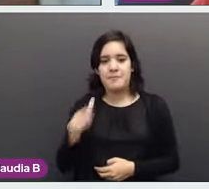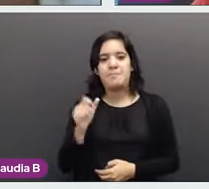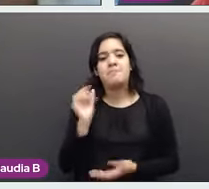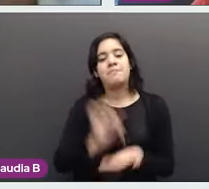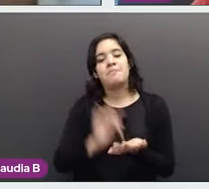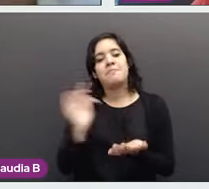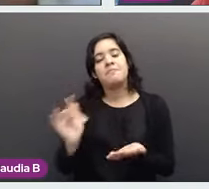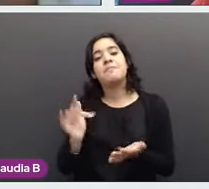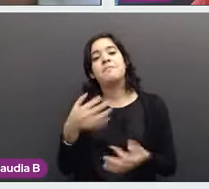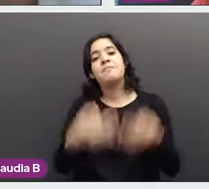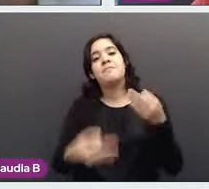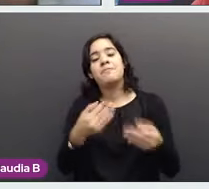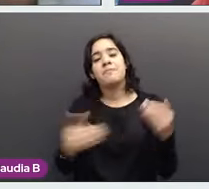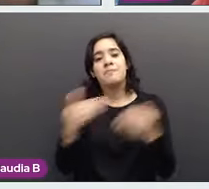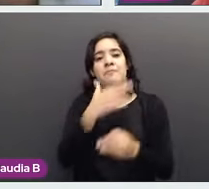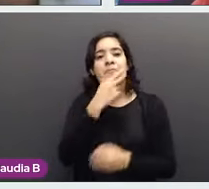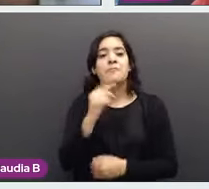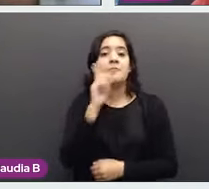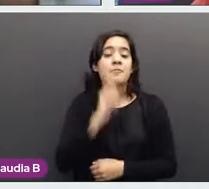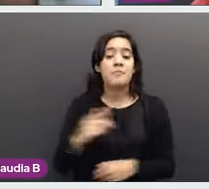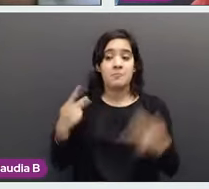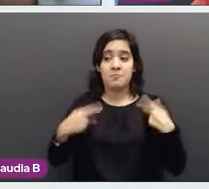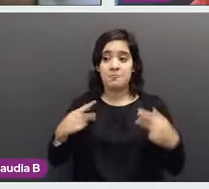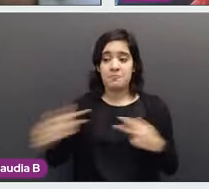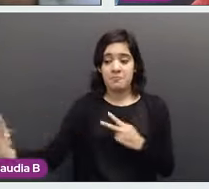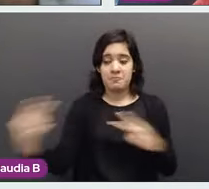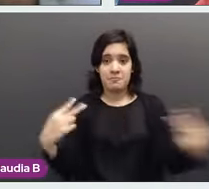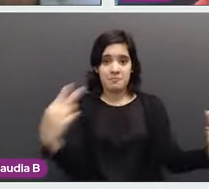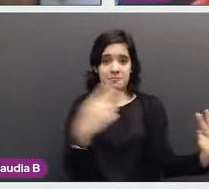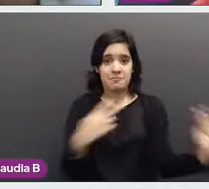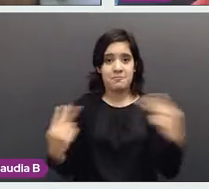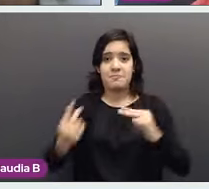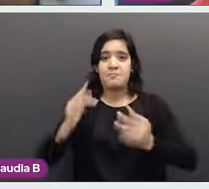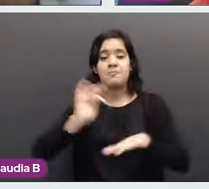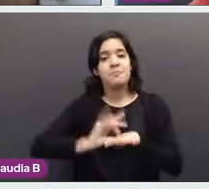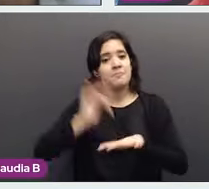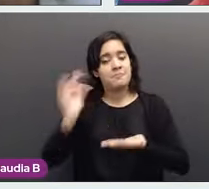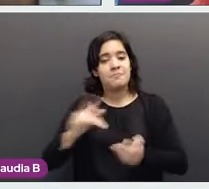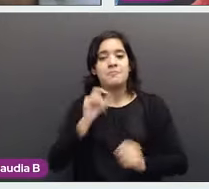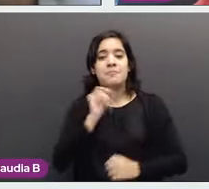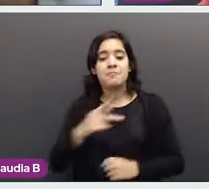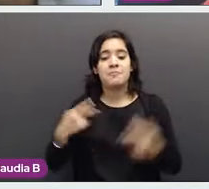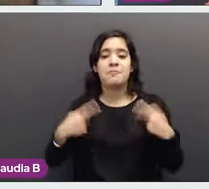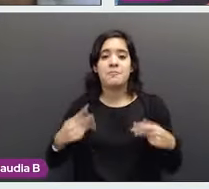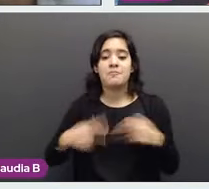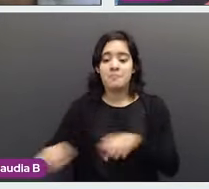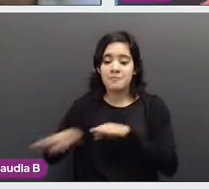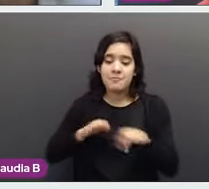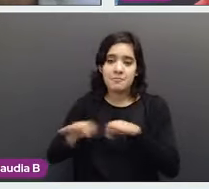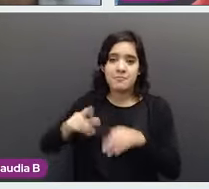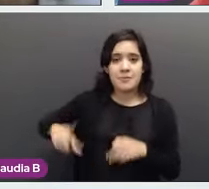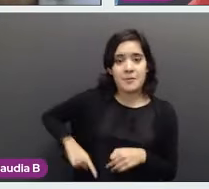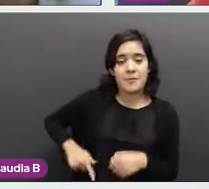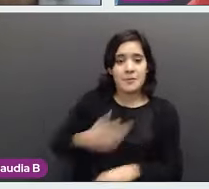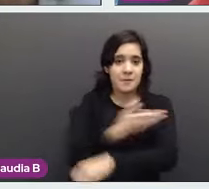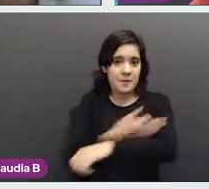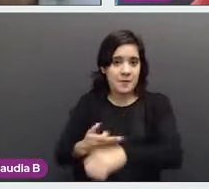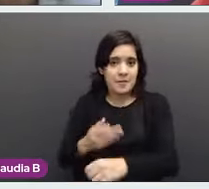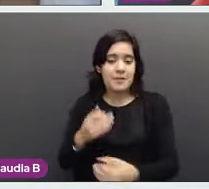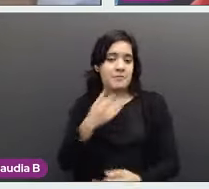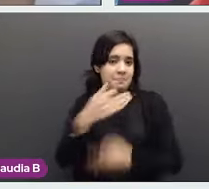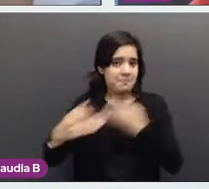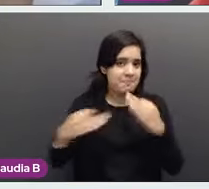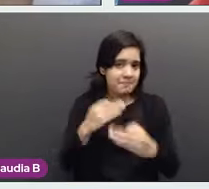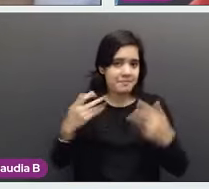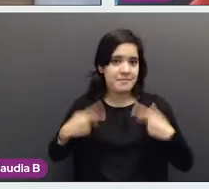magistrados. Gracias a la audiencia por asistir a esta plática para las personas servidoras públicas, su familia y la ciudadanía en general.